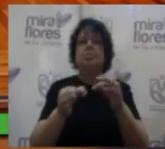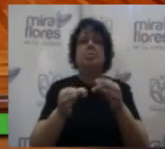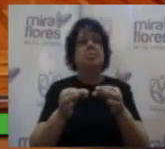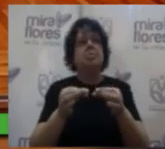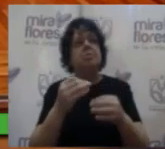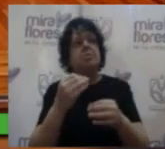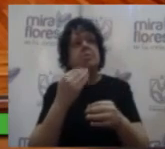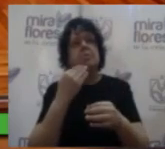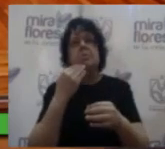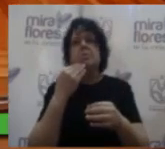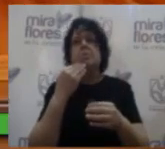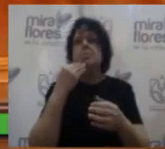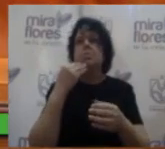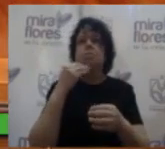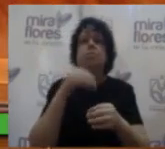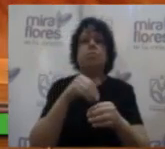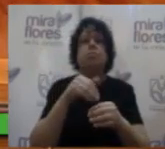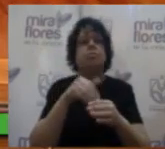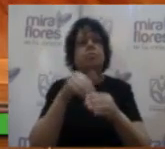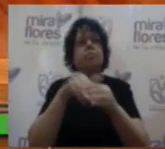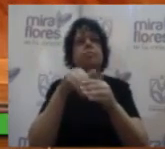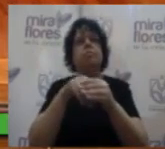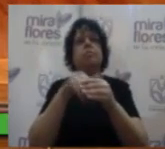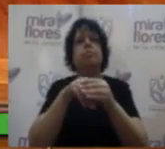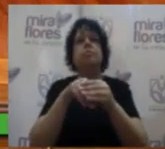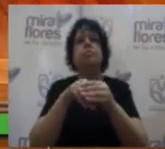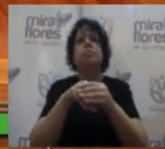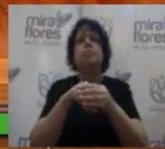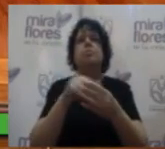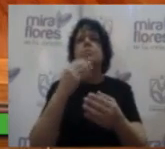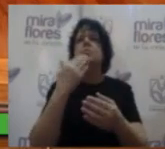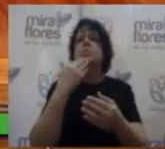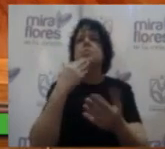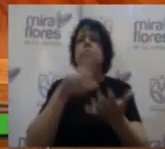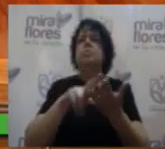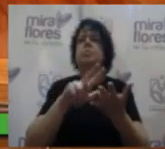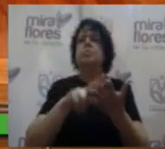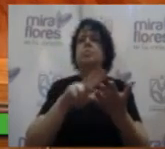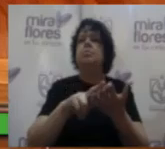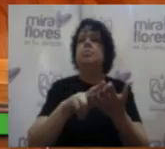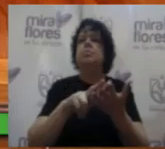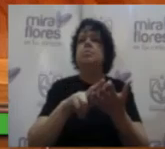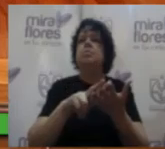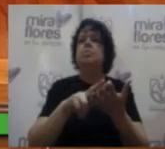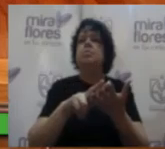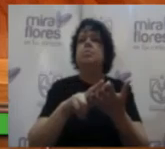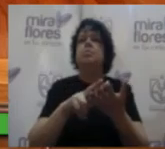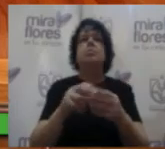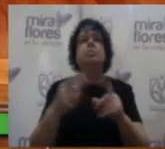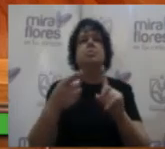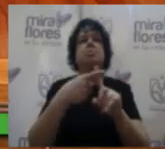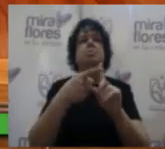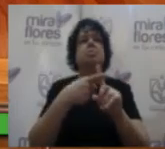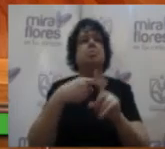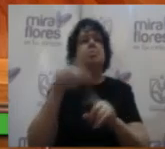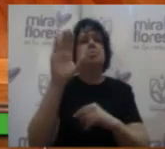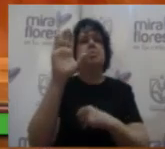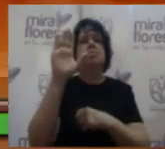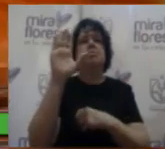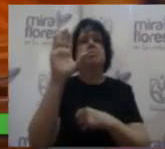Si no tenemos debate procedemos al voto a aquellos miembros del Consejo que estén a favor de aprobar esta propuesta sirvanse expresarlo en señal de conformidad